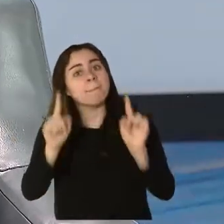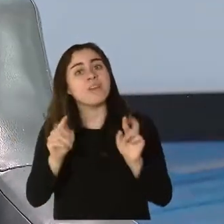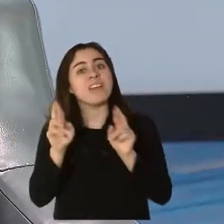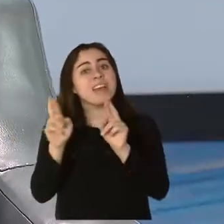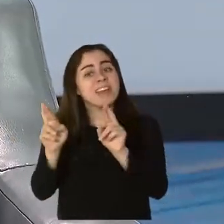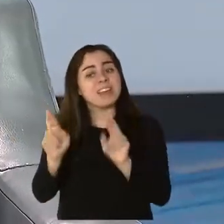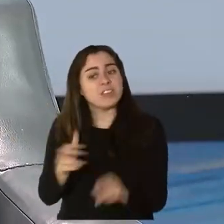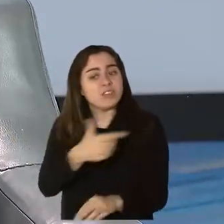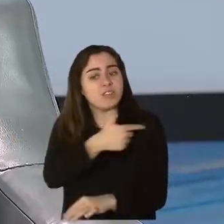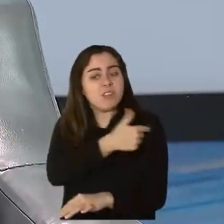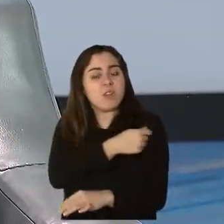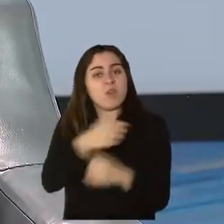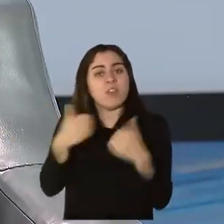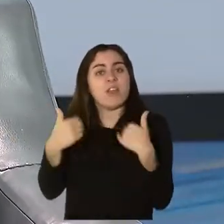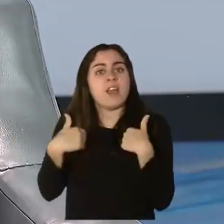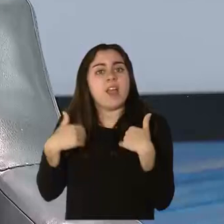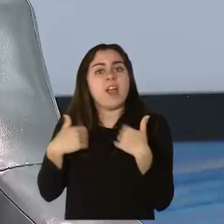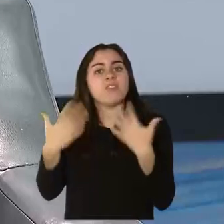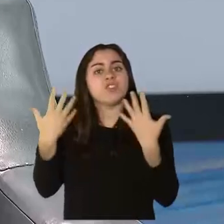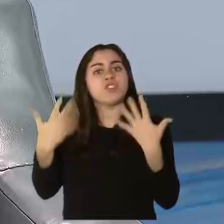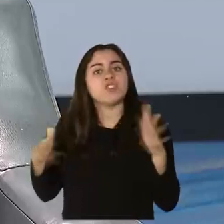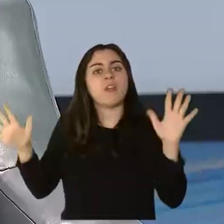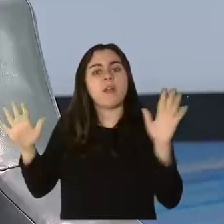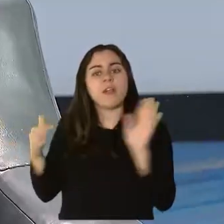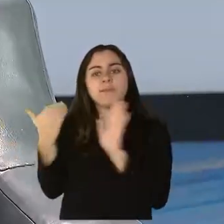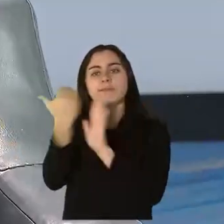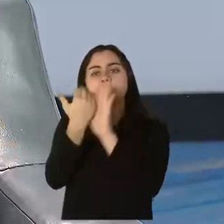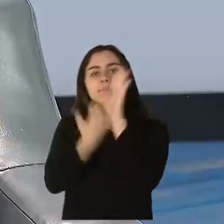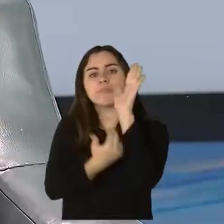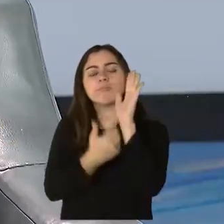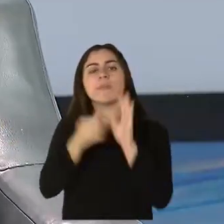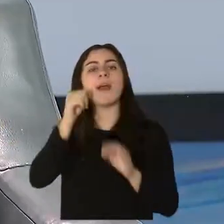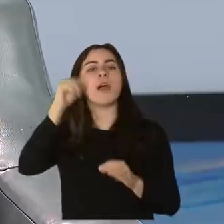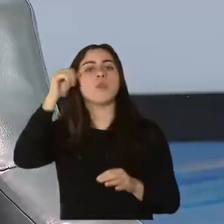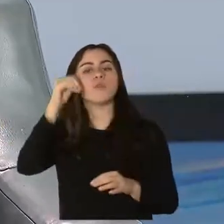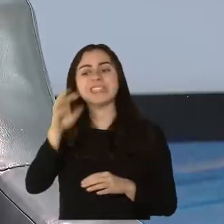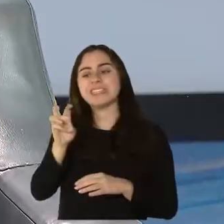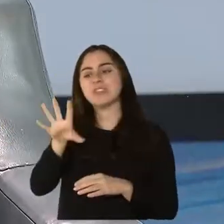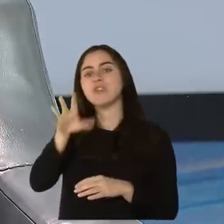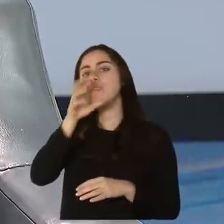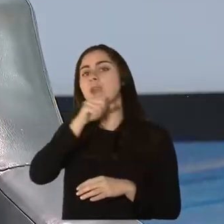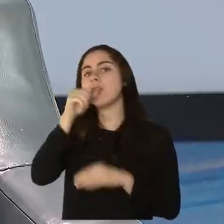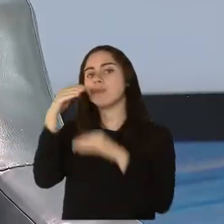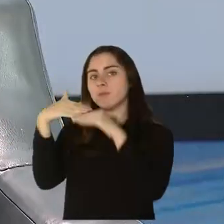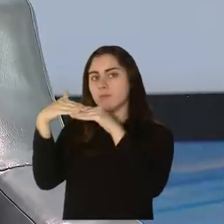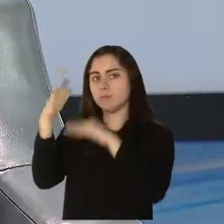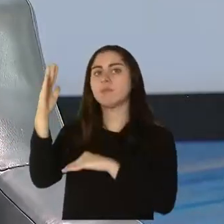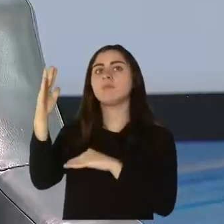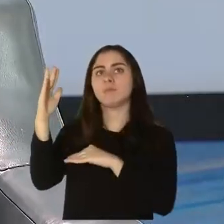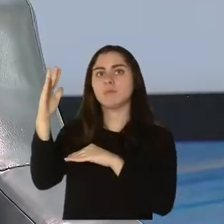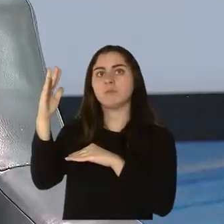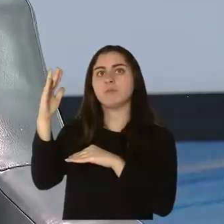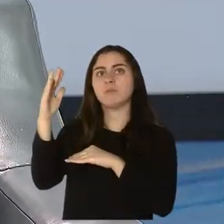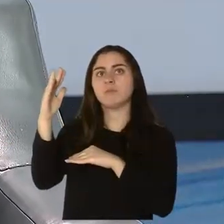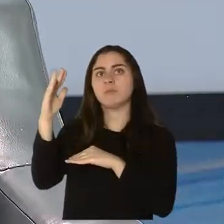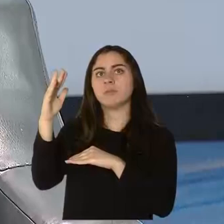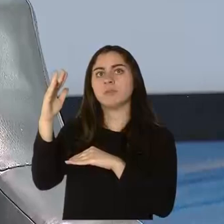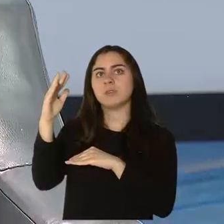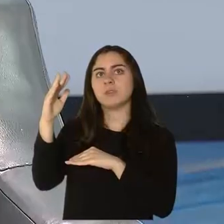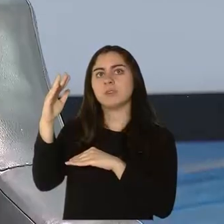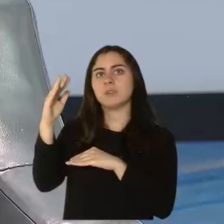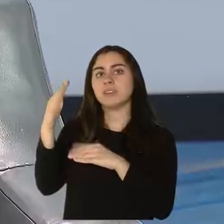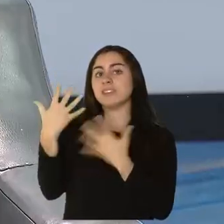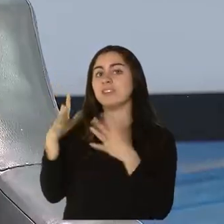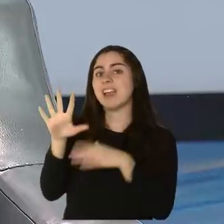vacunas registradas en adultos mayores de 65 años de edad, un poco más de